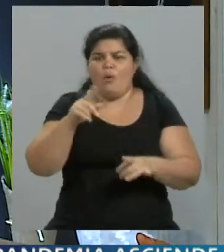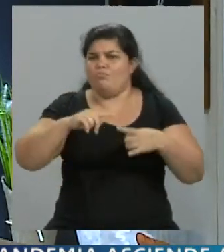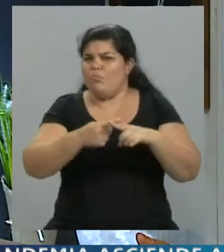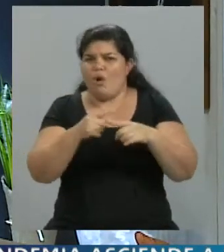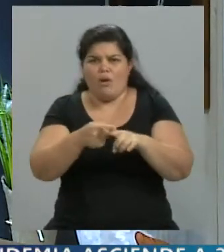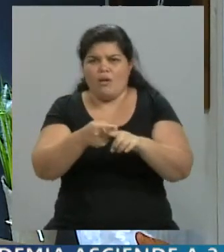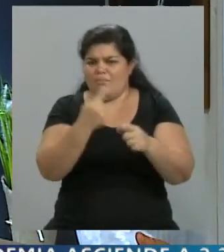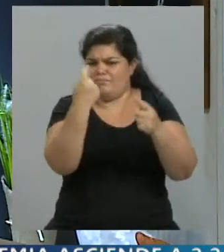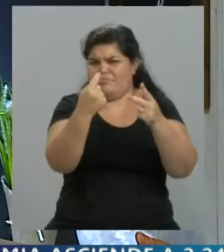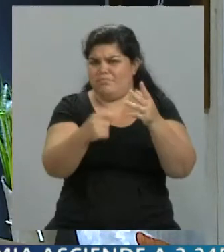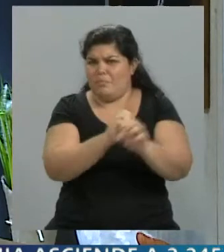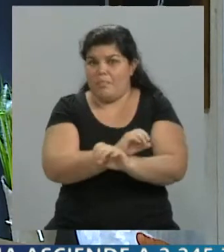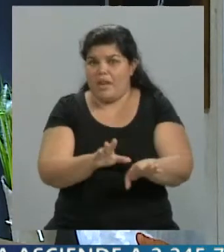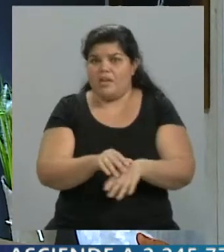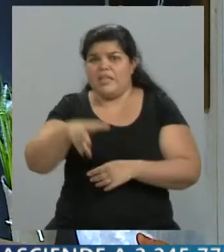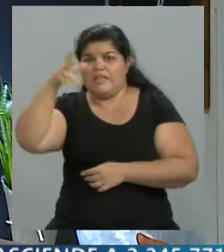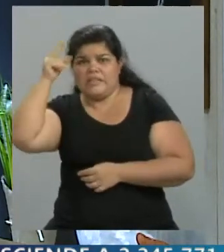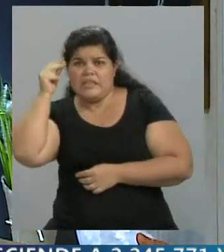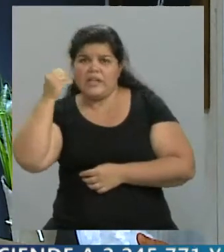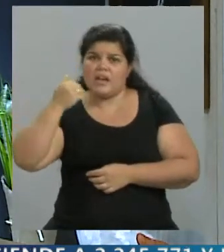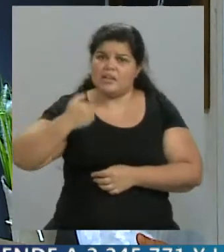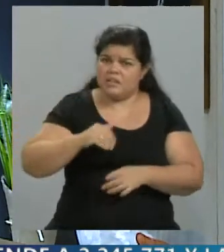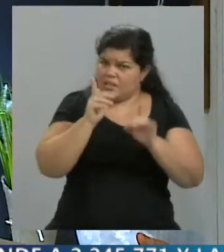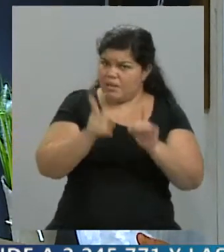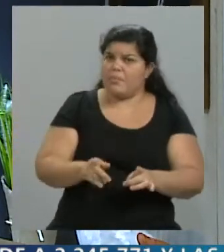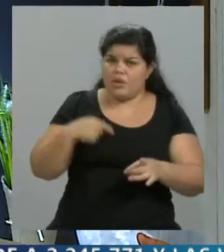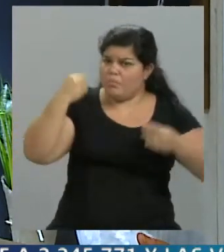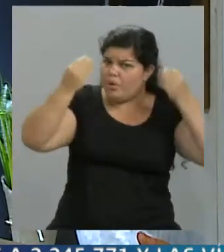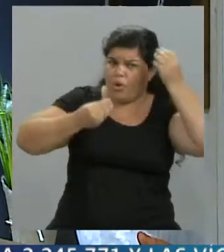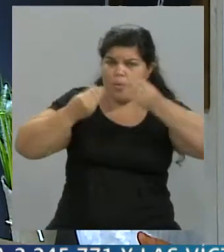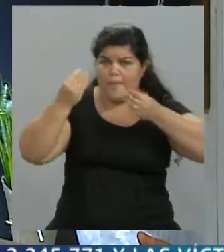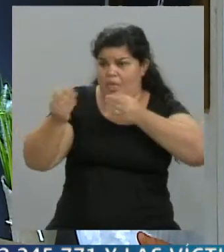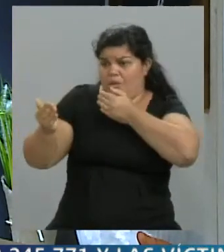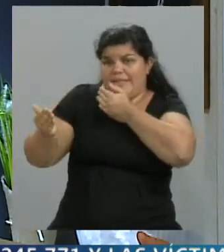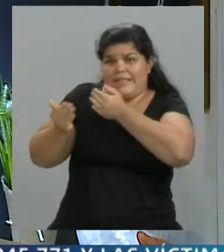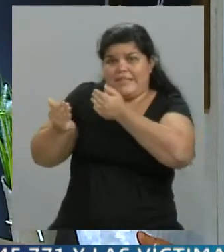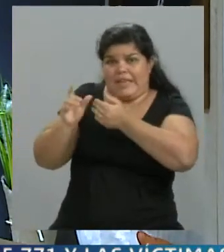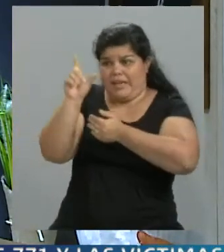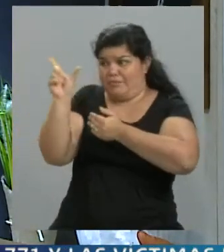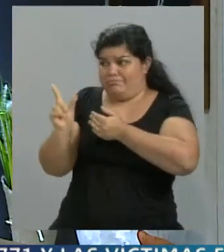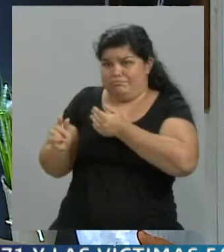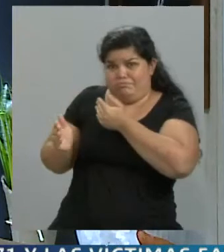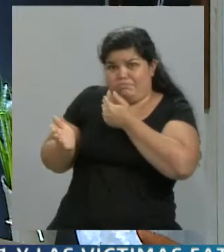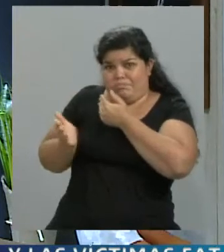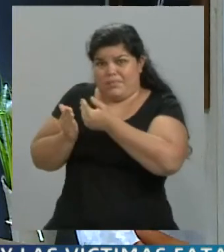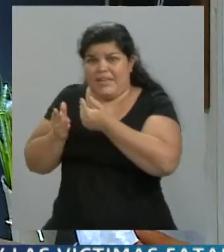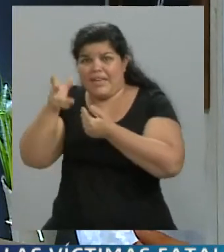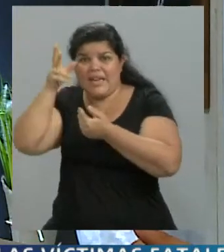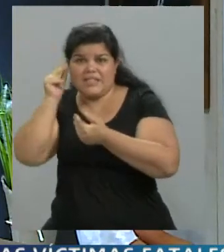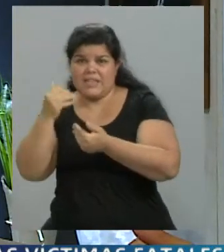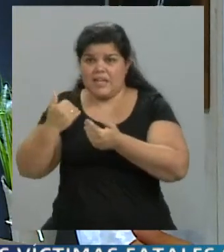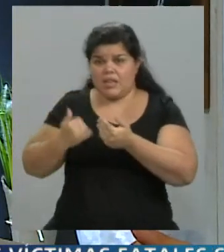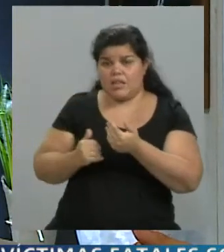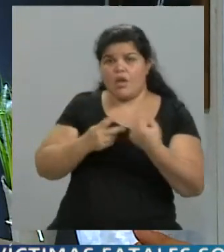también Chile y la Argentina, nos preocupa mucho la Argentina porque estamos muy cerca, digo, esto de tomar restricciones a la hora de